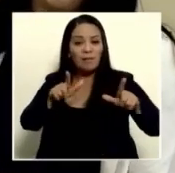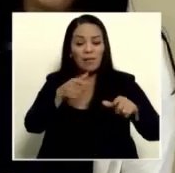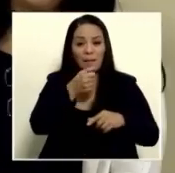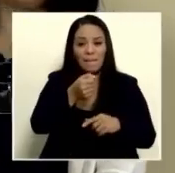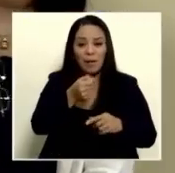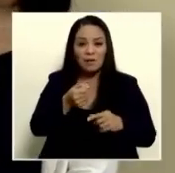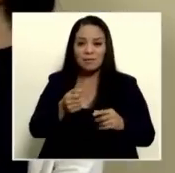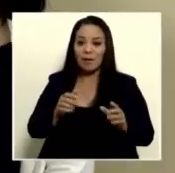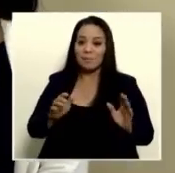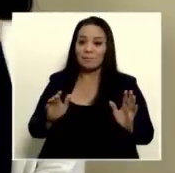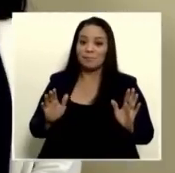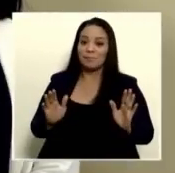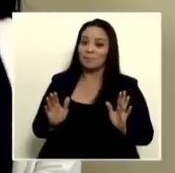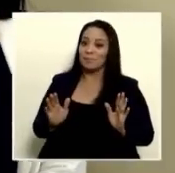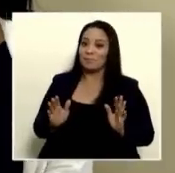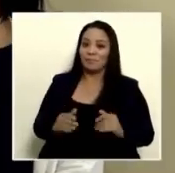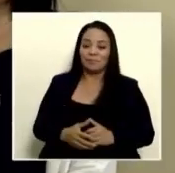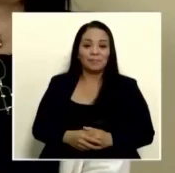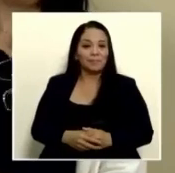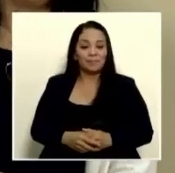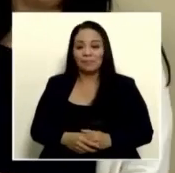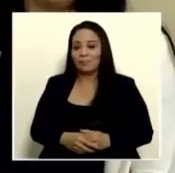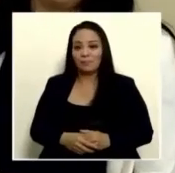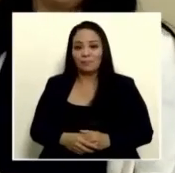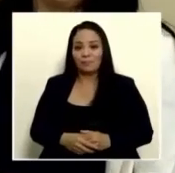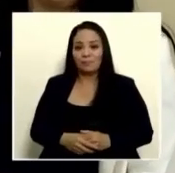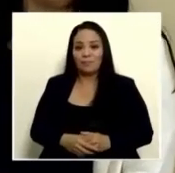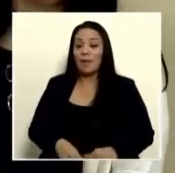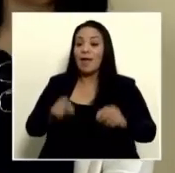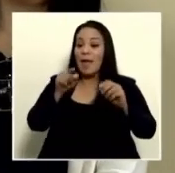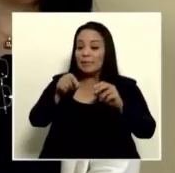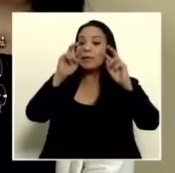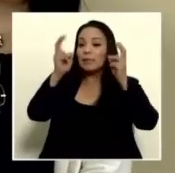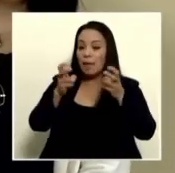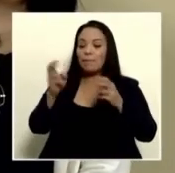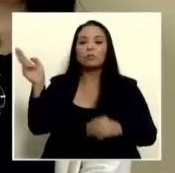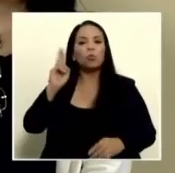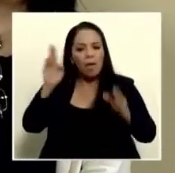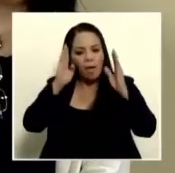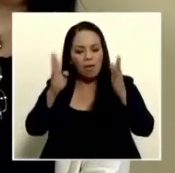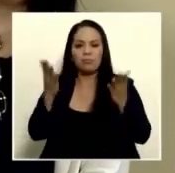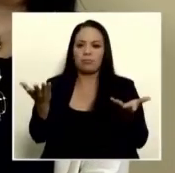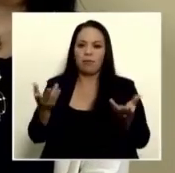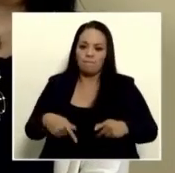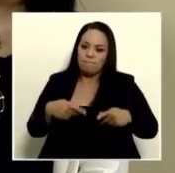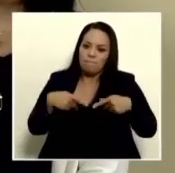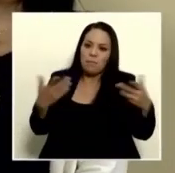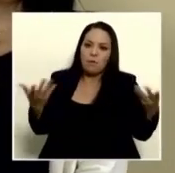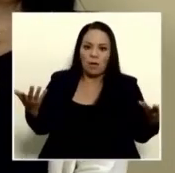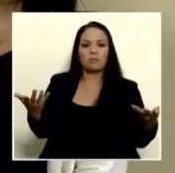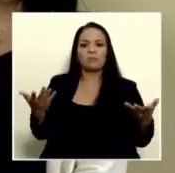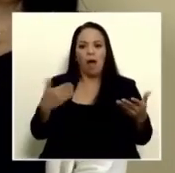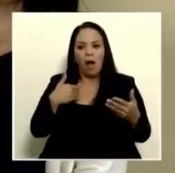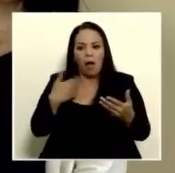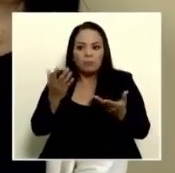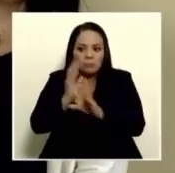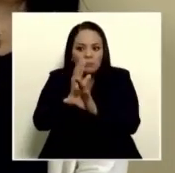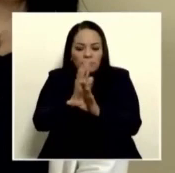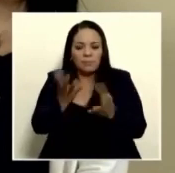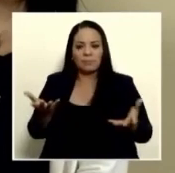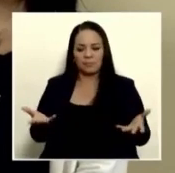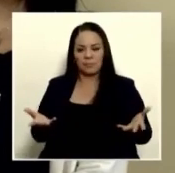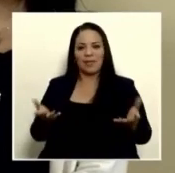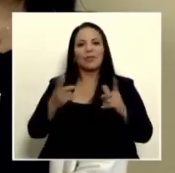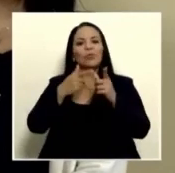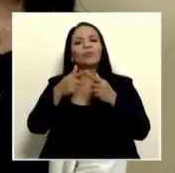bueno si es urgente porque hay vidas de por medio nosotros no pateamos el tarro yo le voy a decir a estas